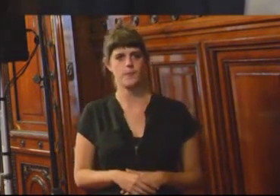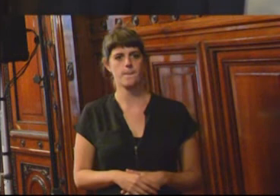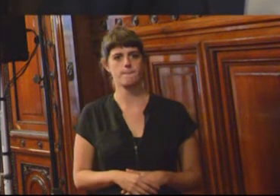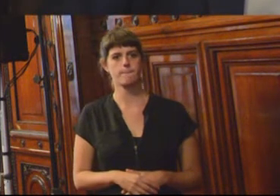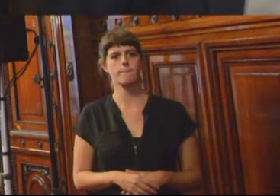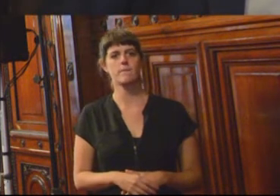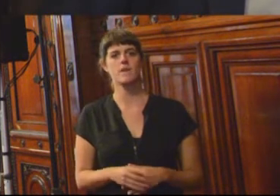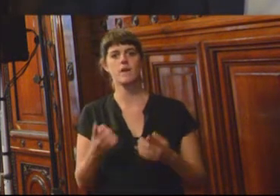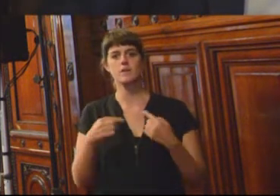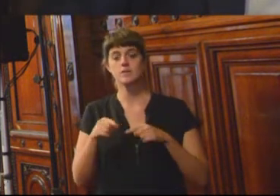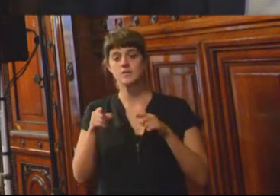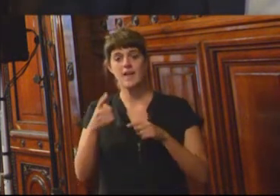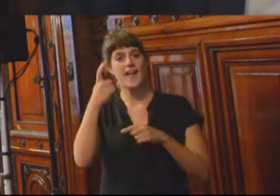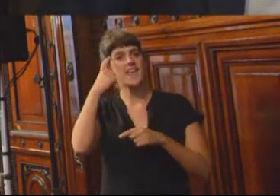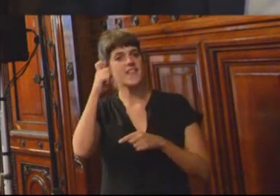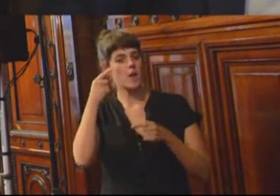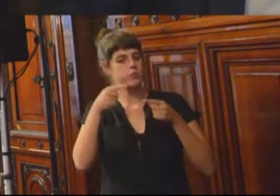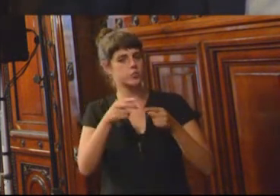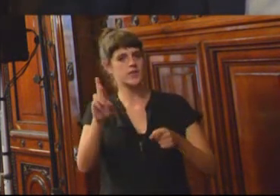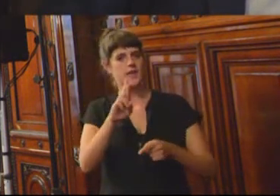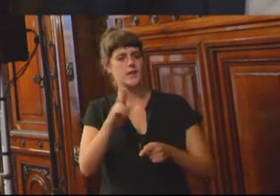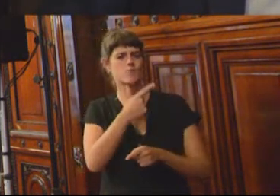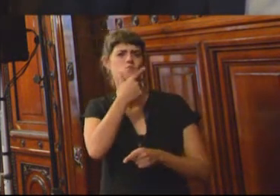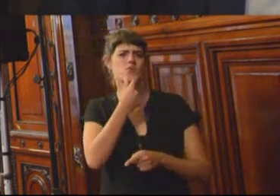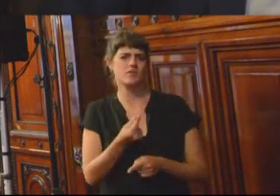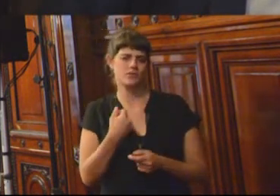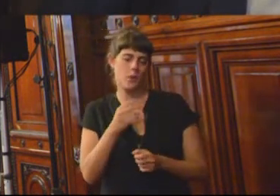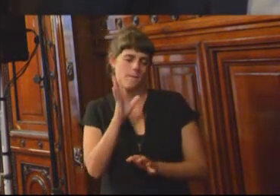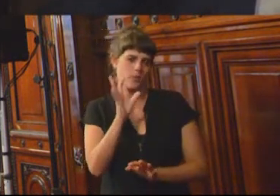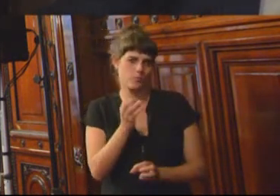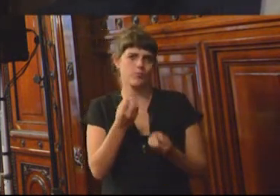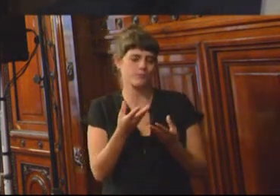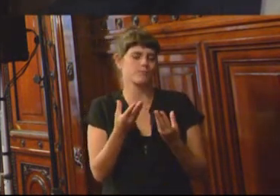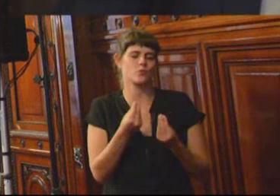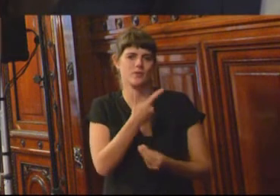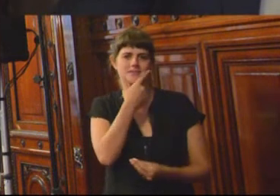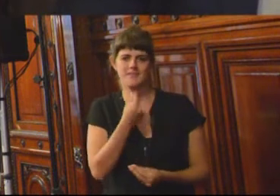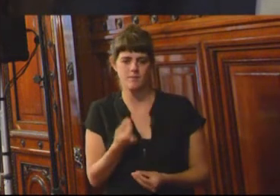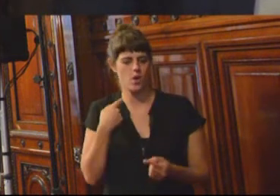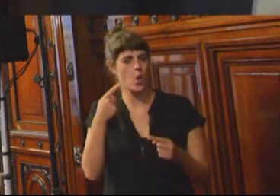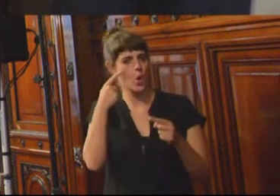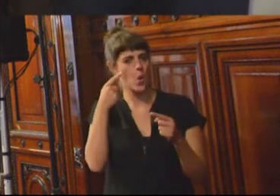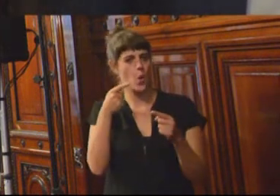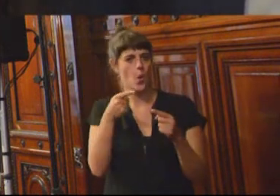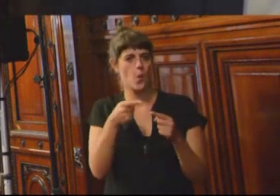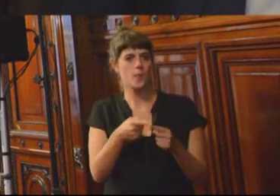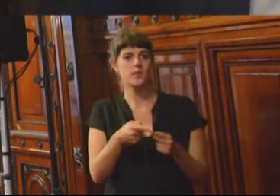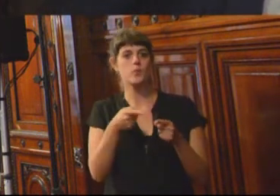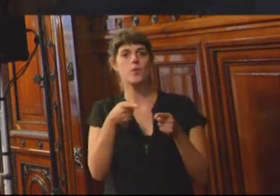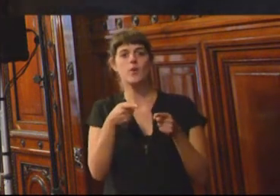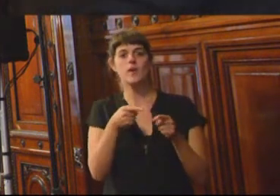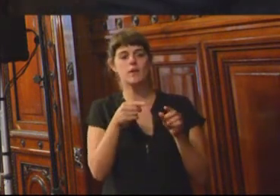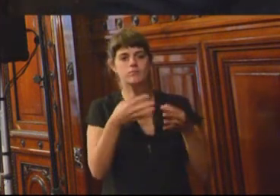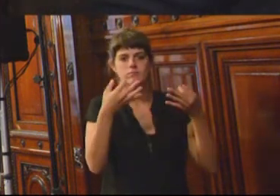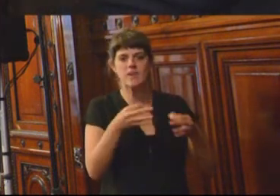La lógica de Punta Riel es muy simple. Yo pido disculpas por la simpleza. A Punta Riel no se va a cumplir. Se va a hacer algo por él mismo.